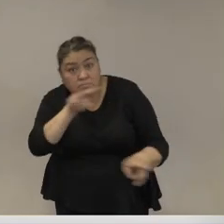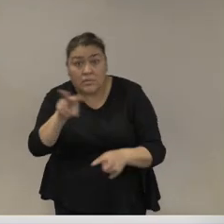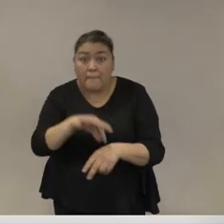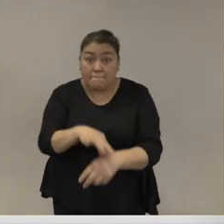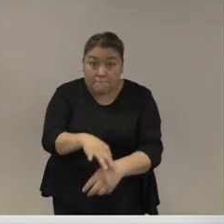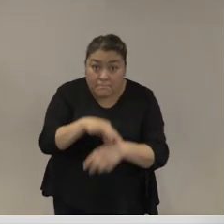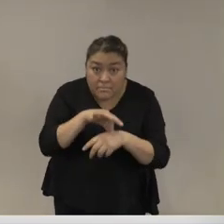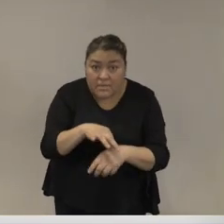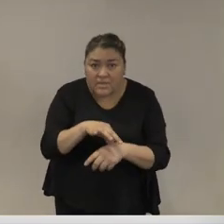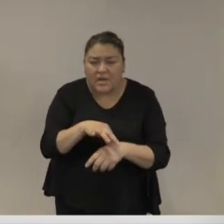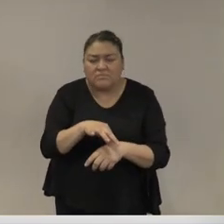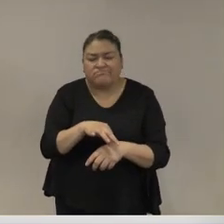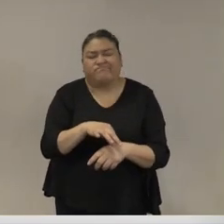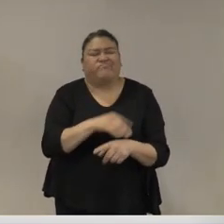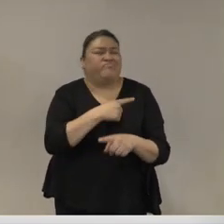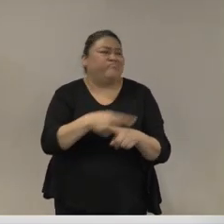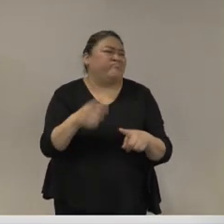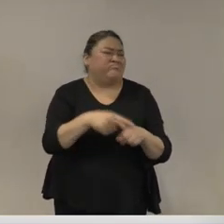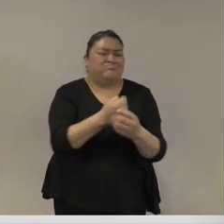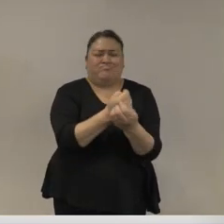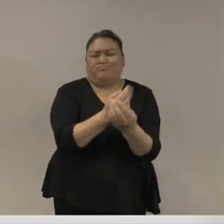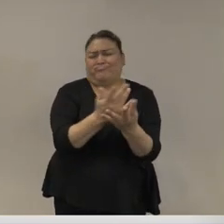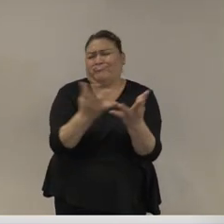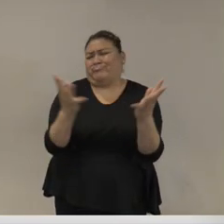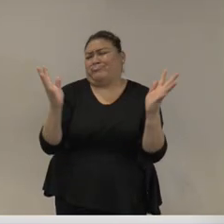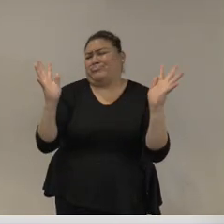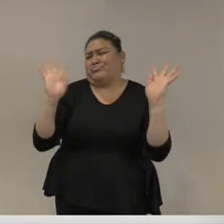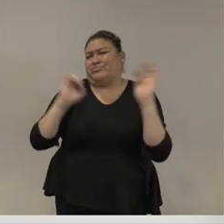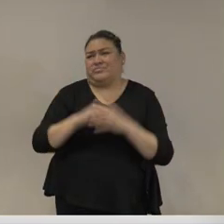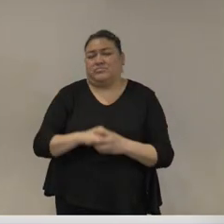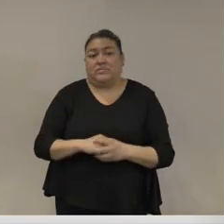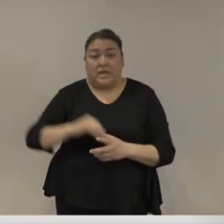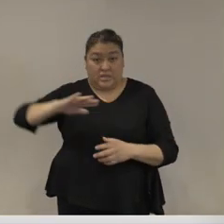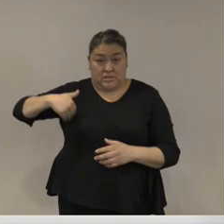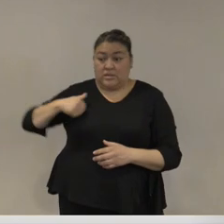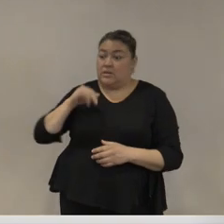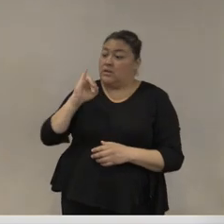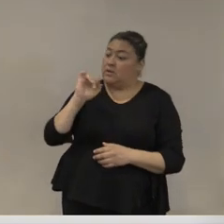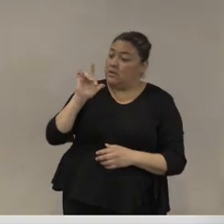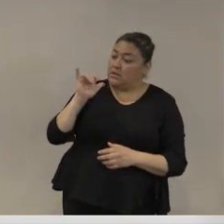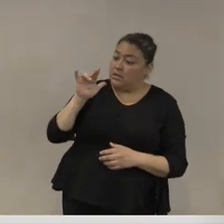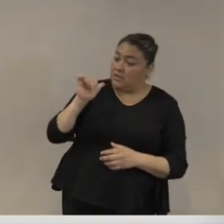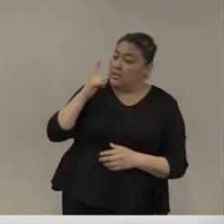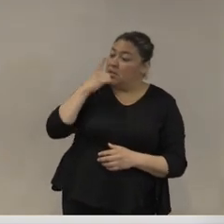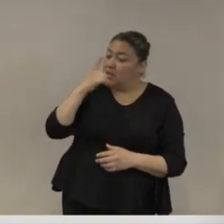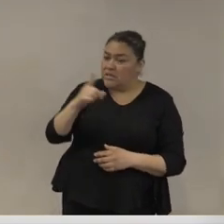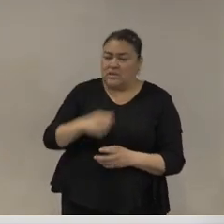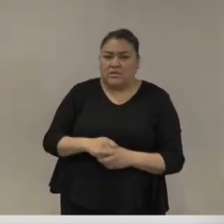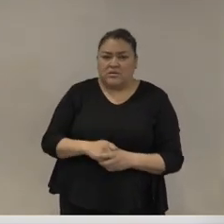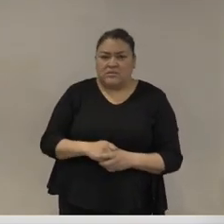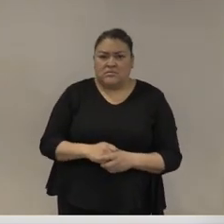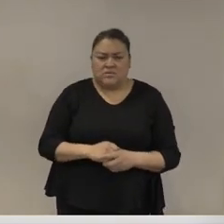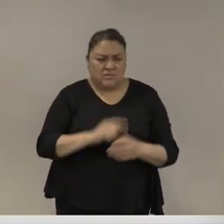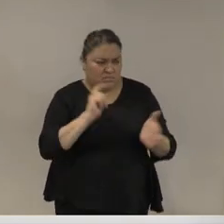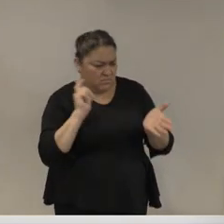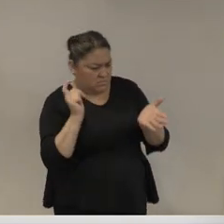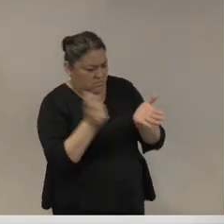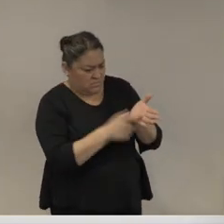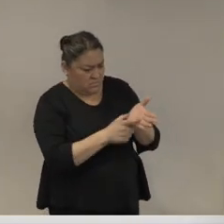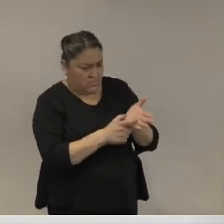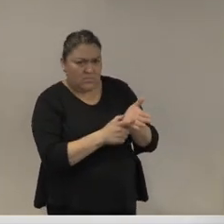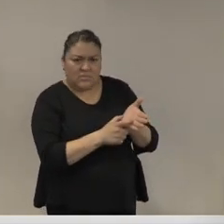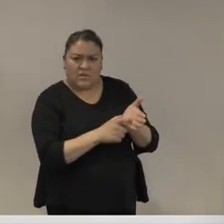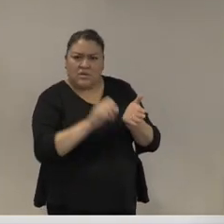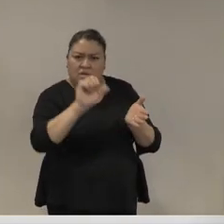dice Eliana no existe el concepto seguridad ciudadana en la Estrategia Nacional de Seguridad Pública